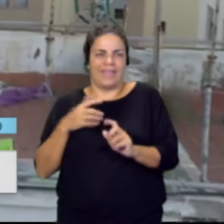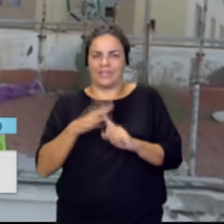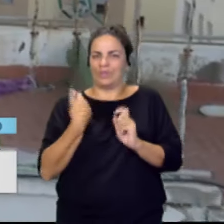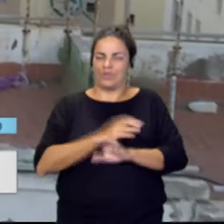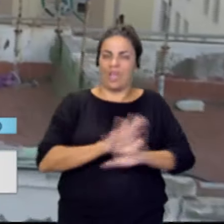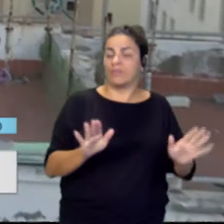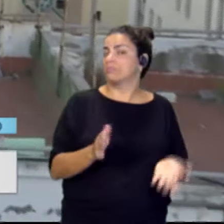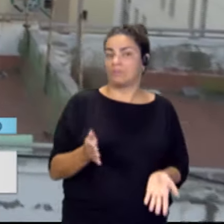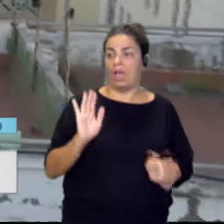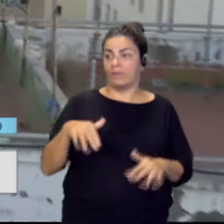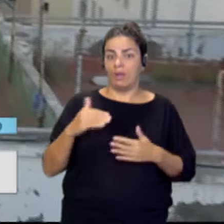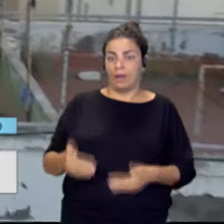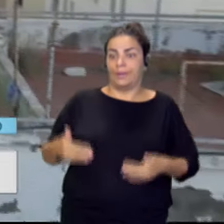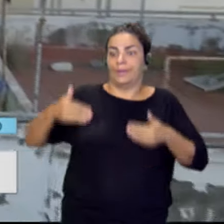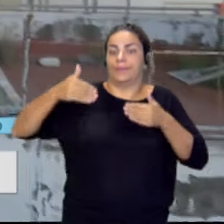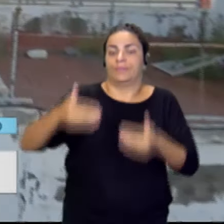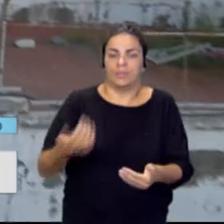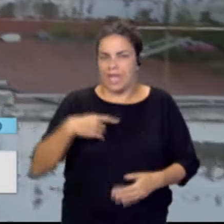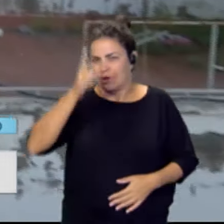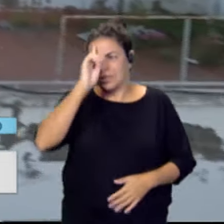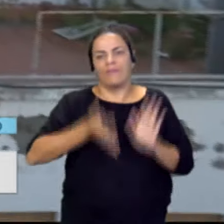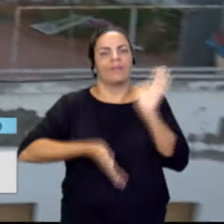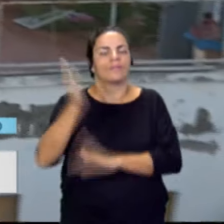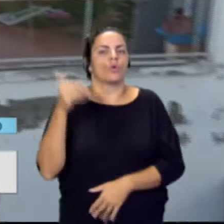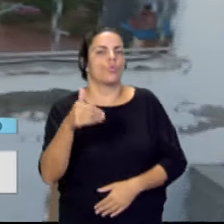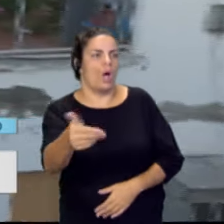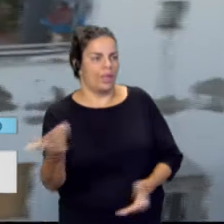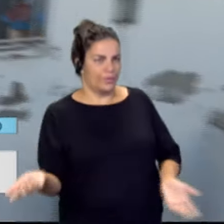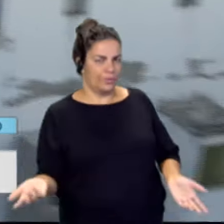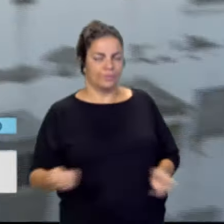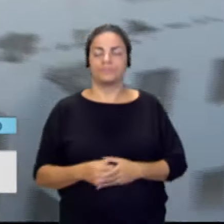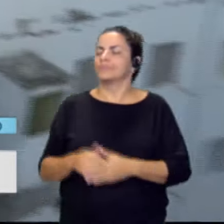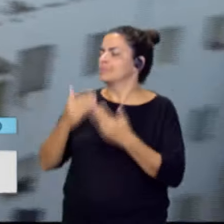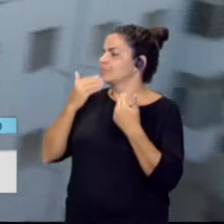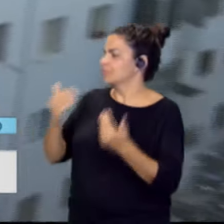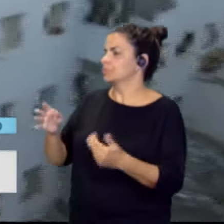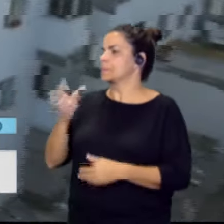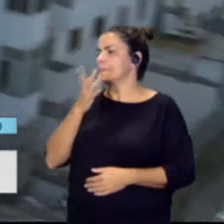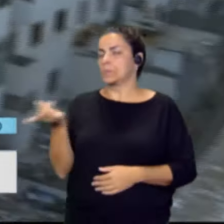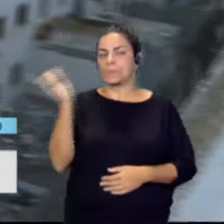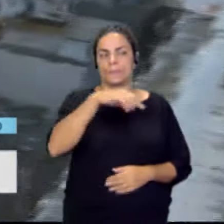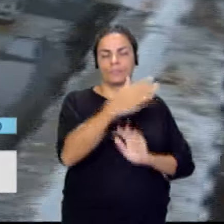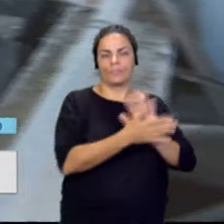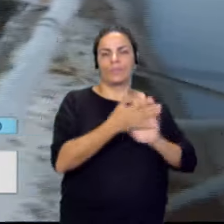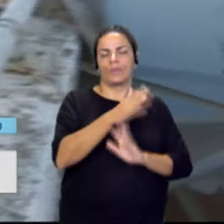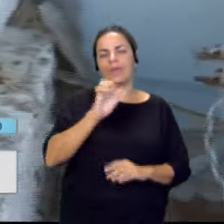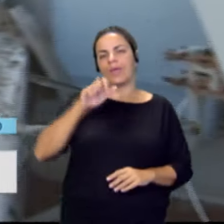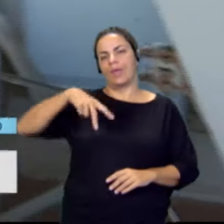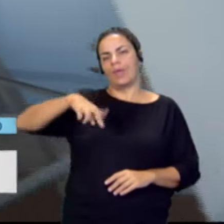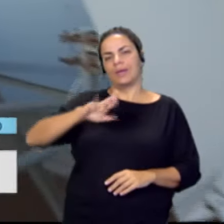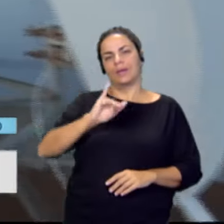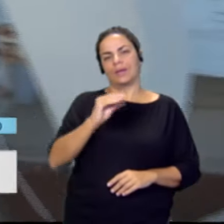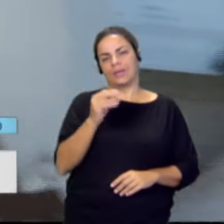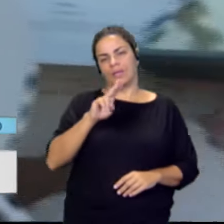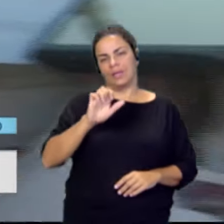pero ya se prolongó, ya no saben ni cuándo se van a ir. Pues muchas gracias y vamos rápidamente a hablar con Enrique Melián, que él es